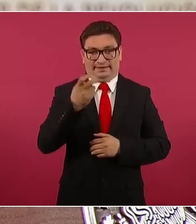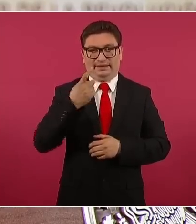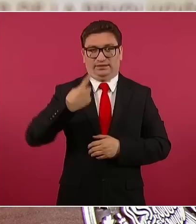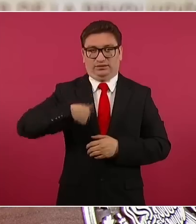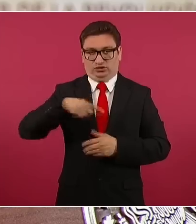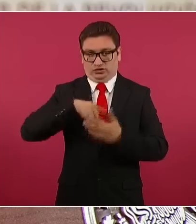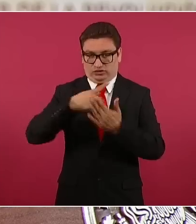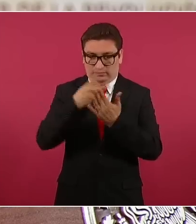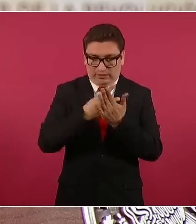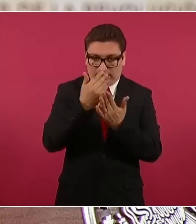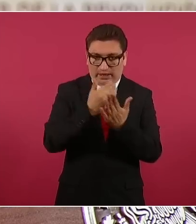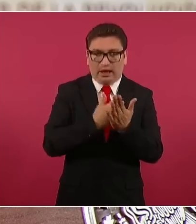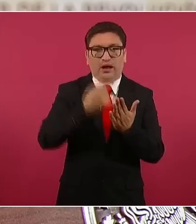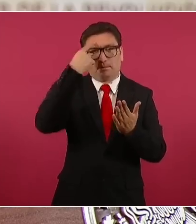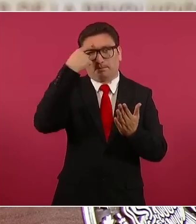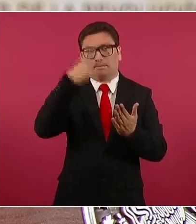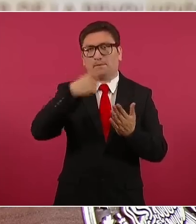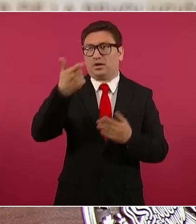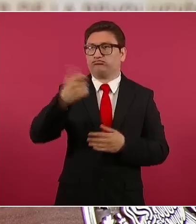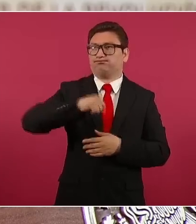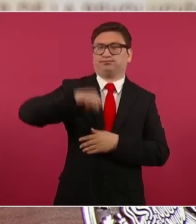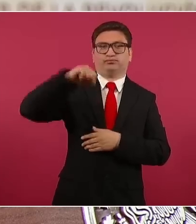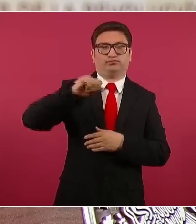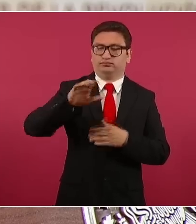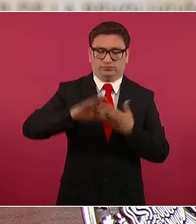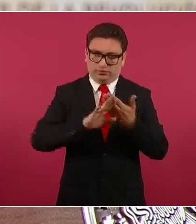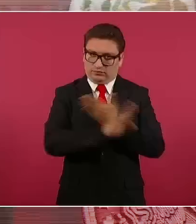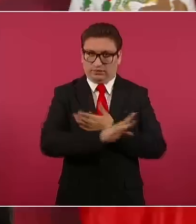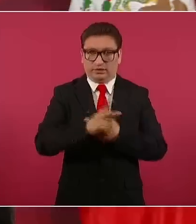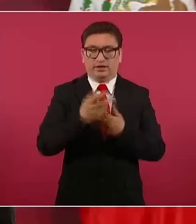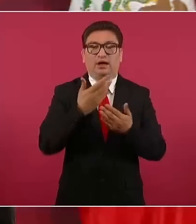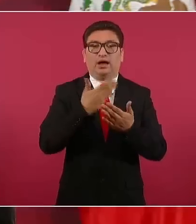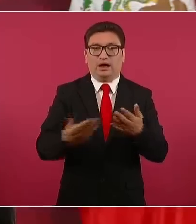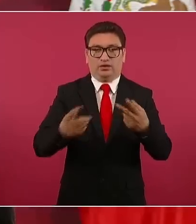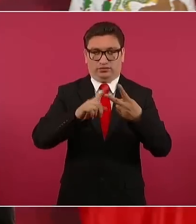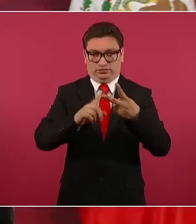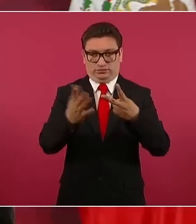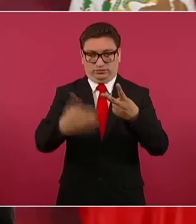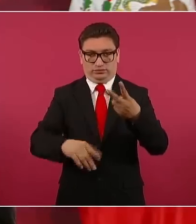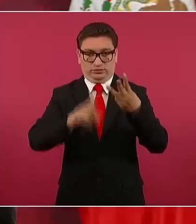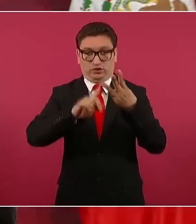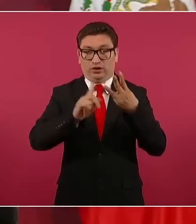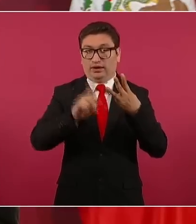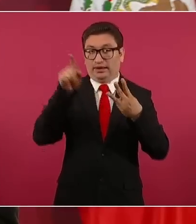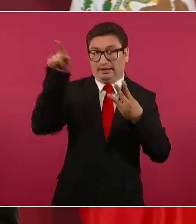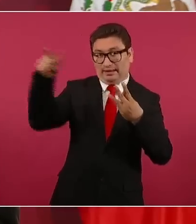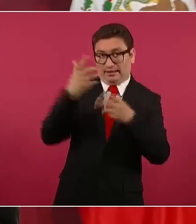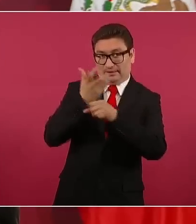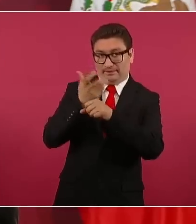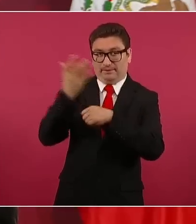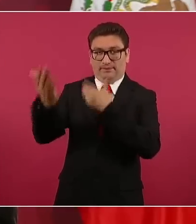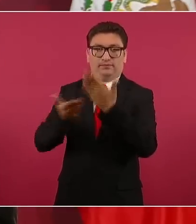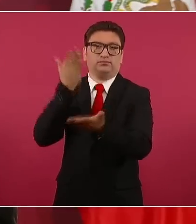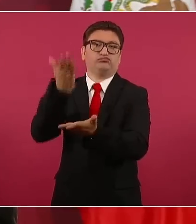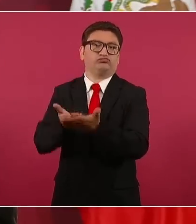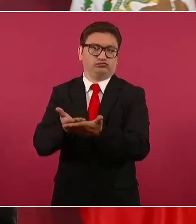antiflacionario. Y ahora en Estados Unidos, eso es lo tercero, quiero hacer una propuesta.